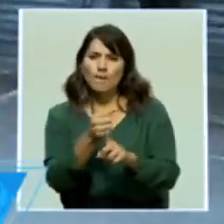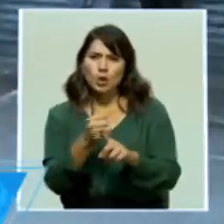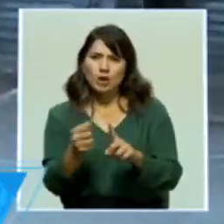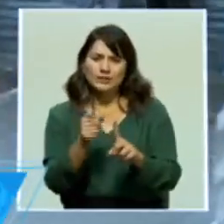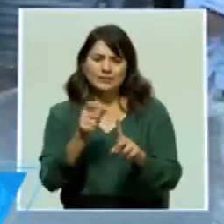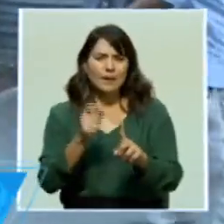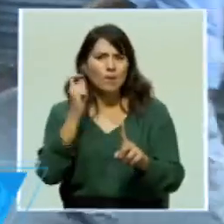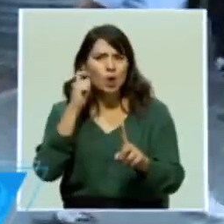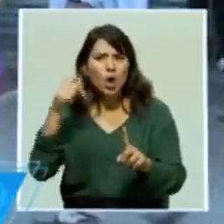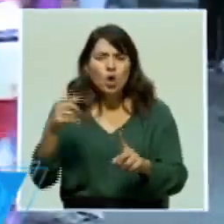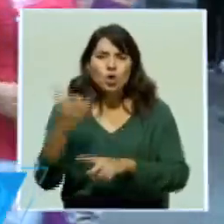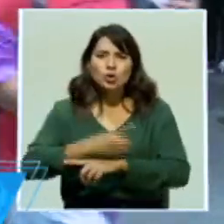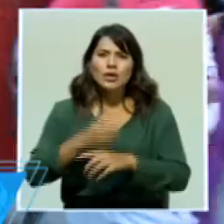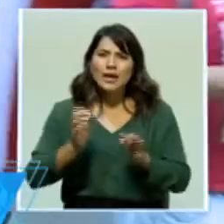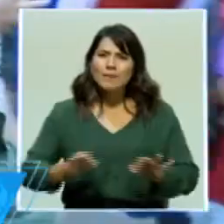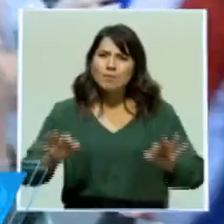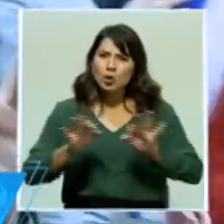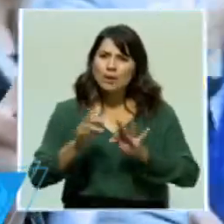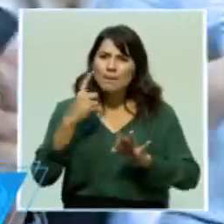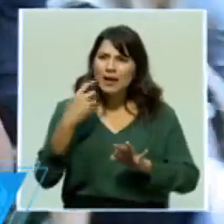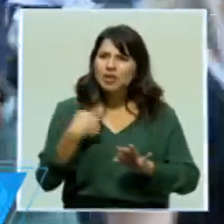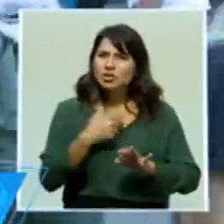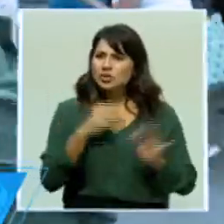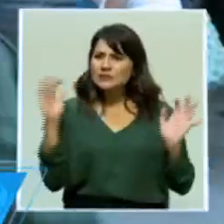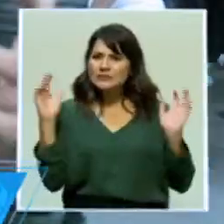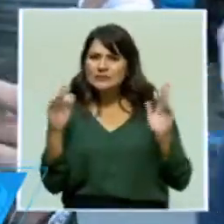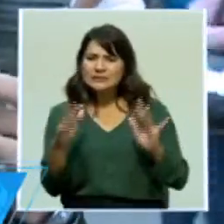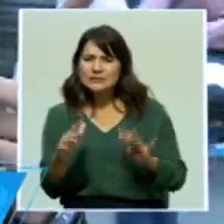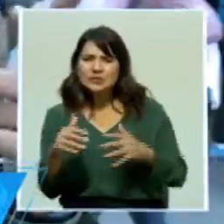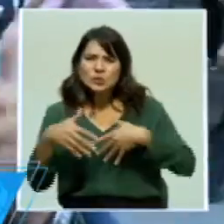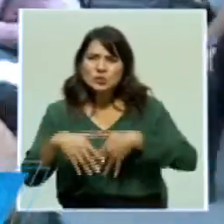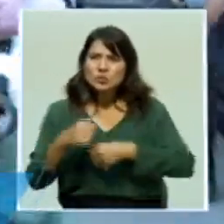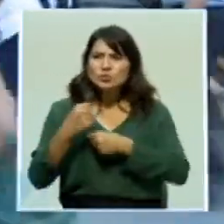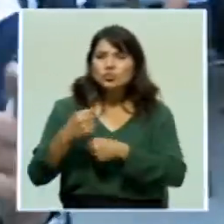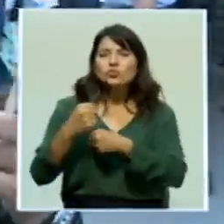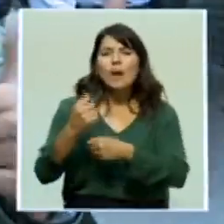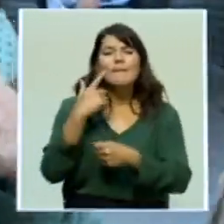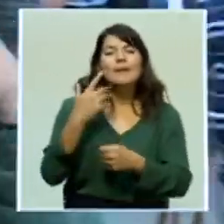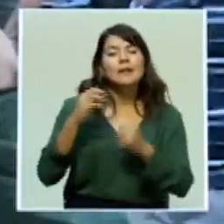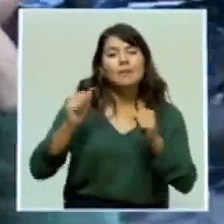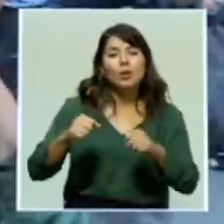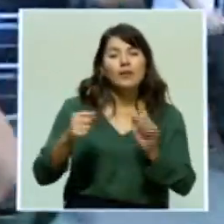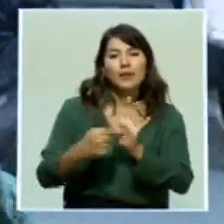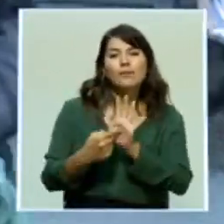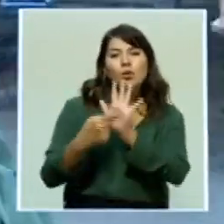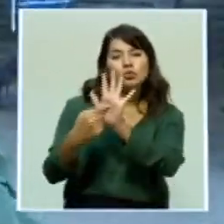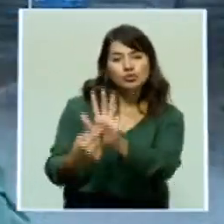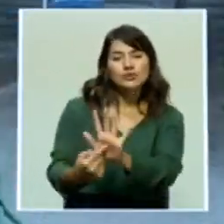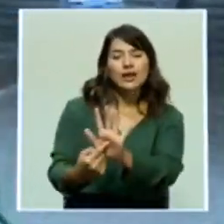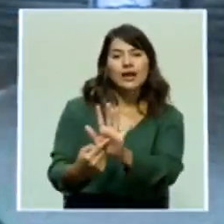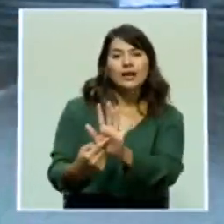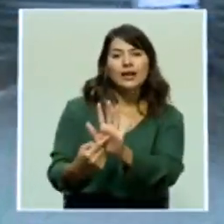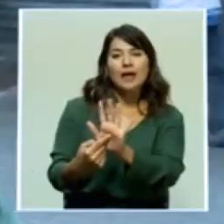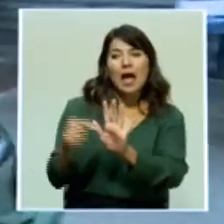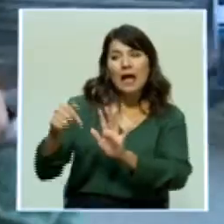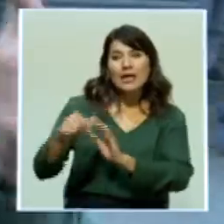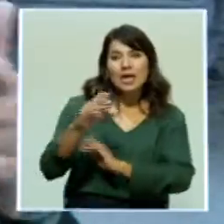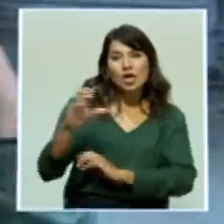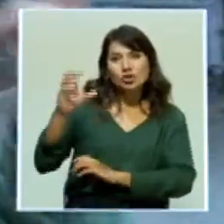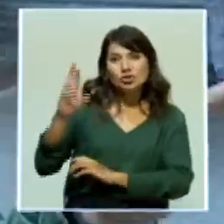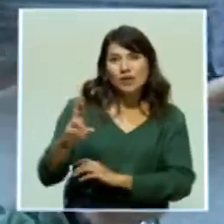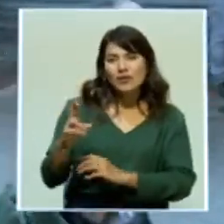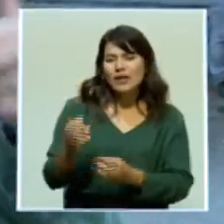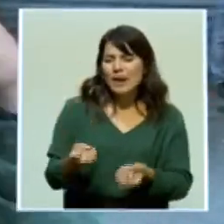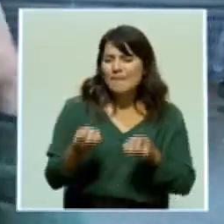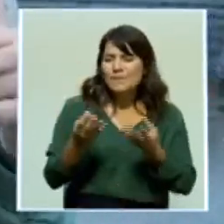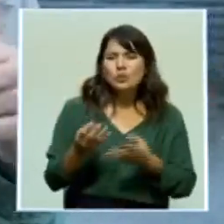día importante para que nosotros salgamos a movilizarnos, que salgamos a las calles a demostrar que, en efecto, en este país hay lucha